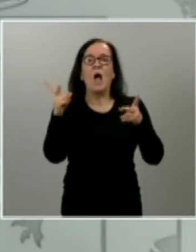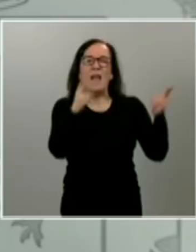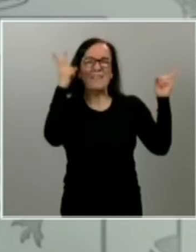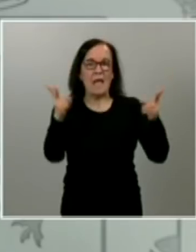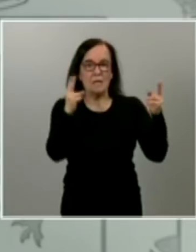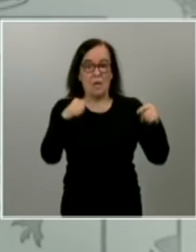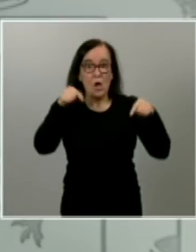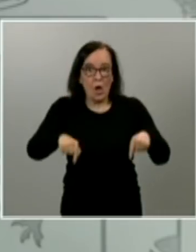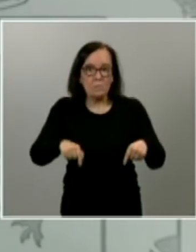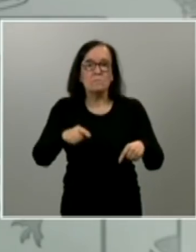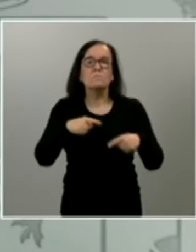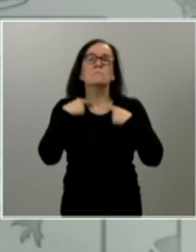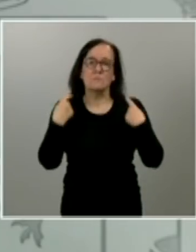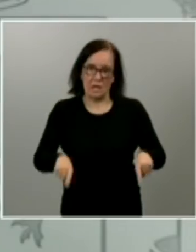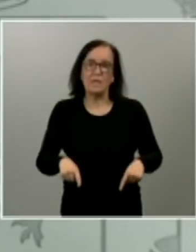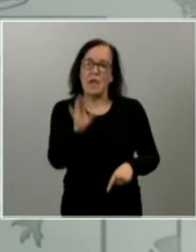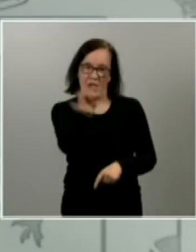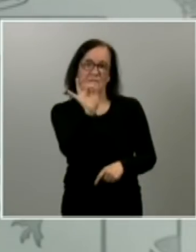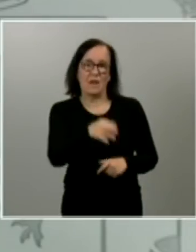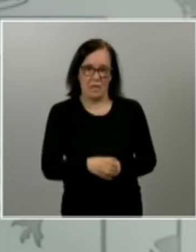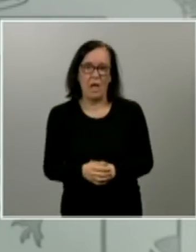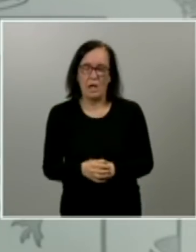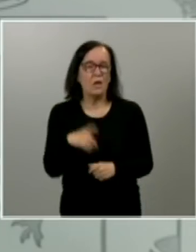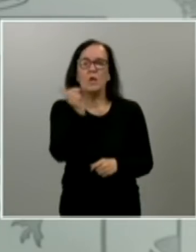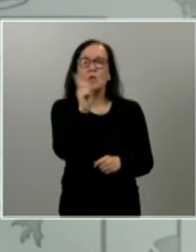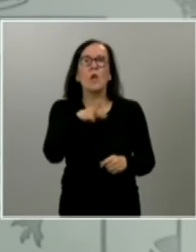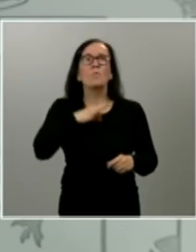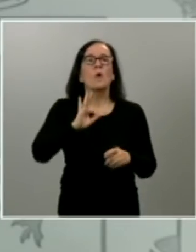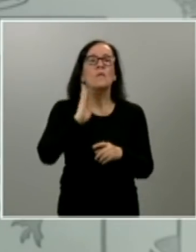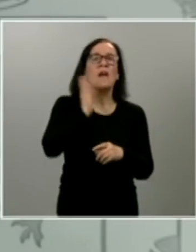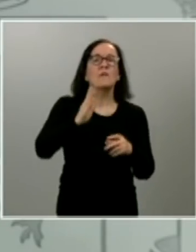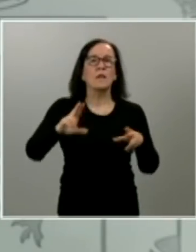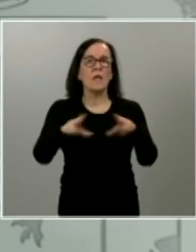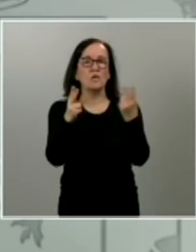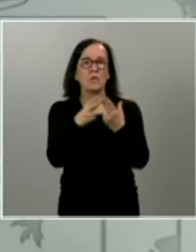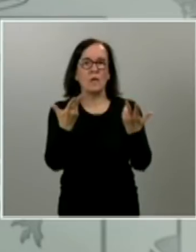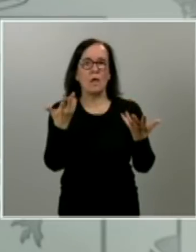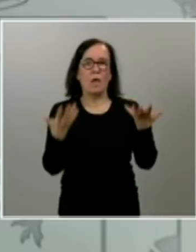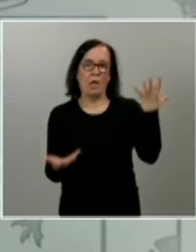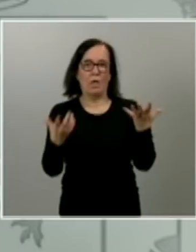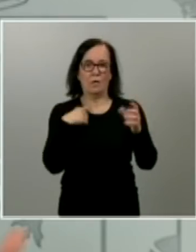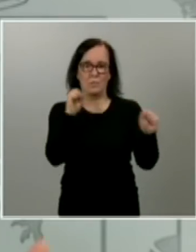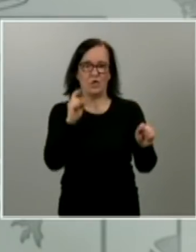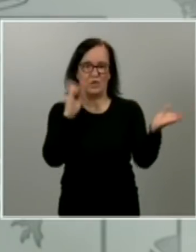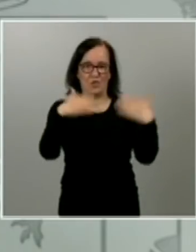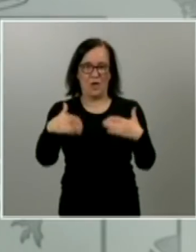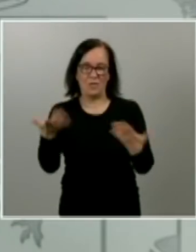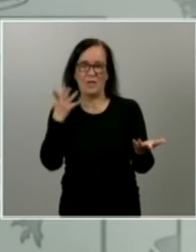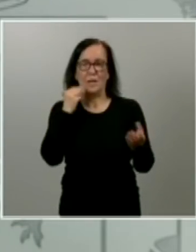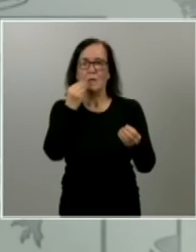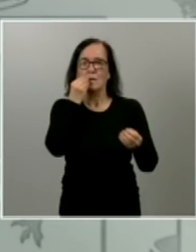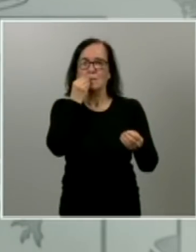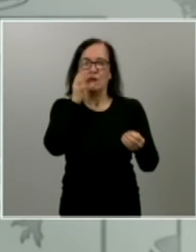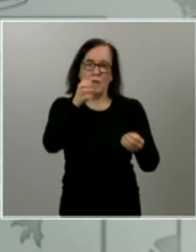desgraciadamente sabemos que es cierto y que no solamente pueda afectar a sociedades desprotegidas desde el punto de vista del estado del bienestar que pueda